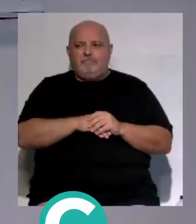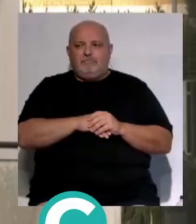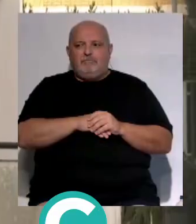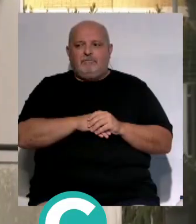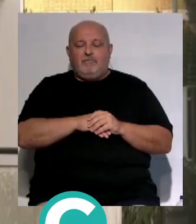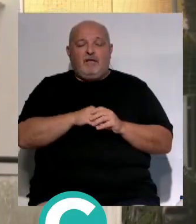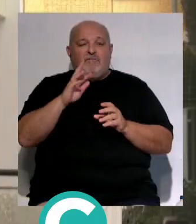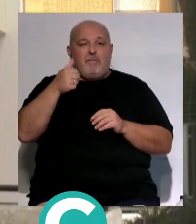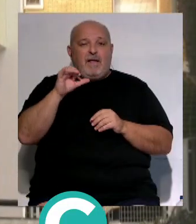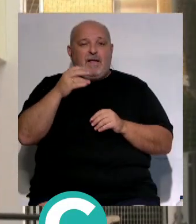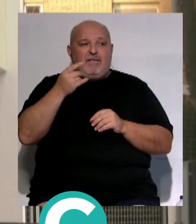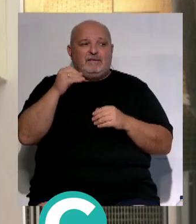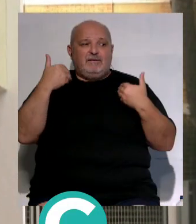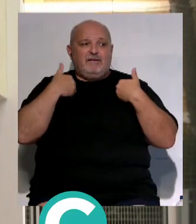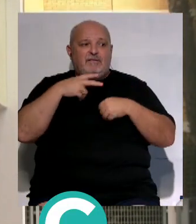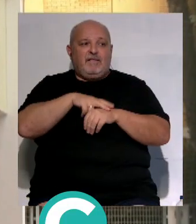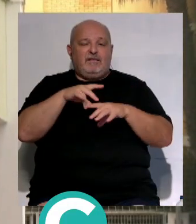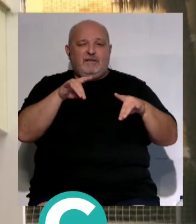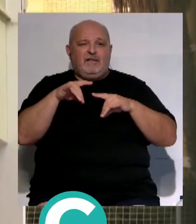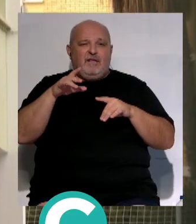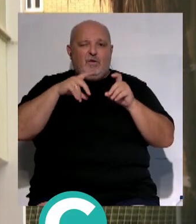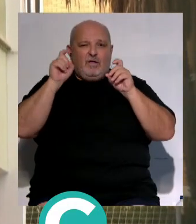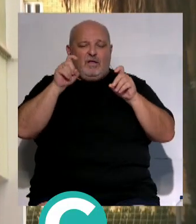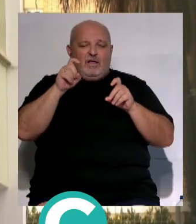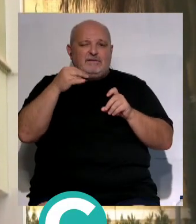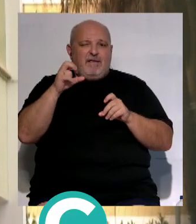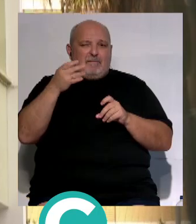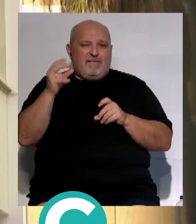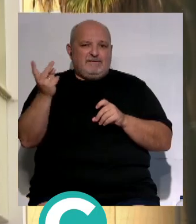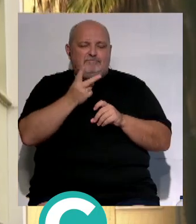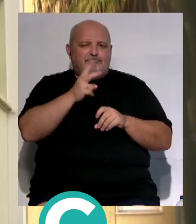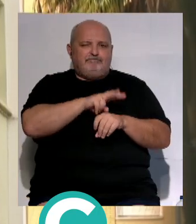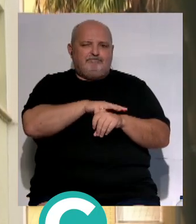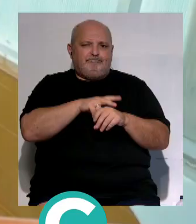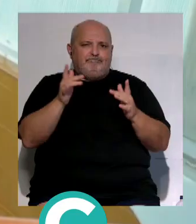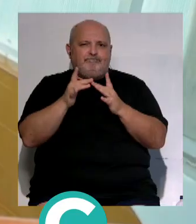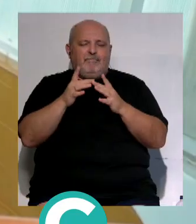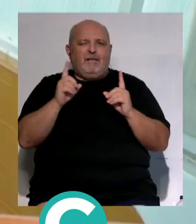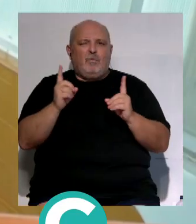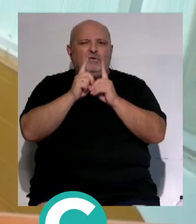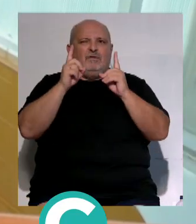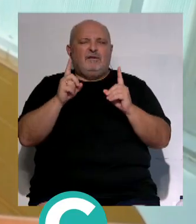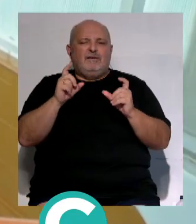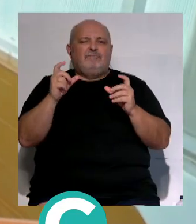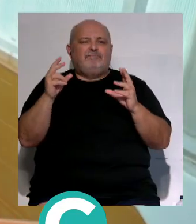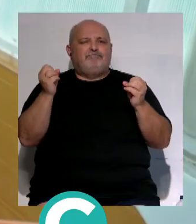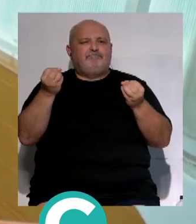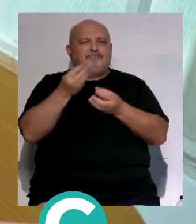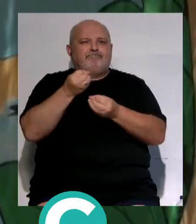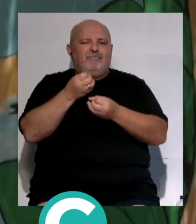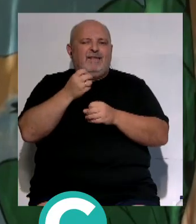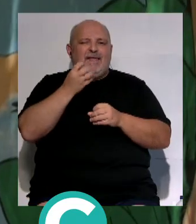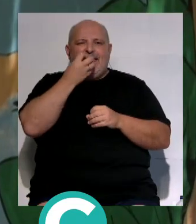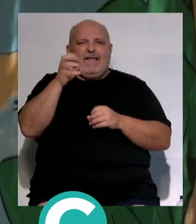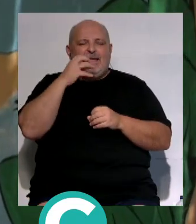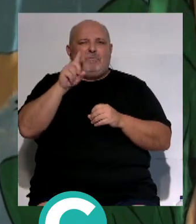La Flampa Gades y la delegada territorial de Educación Isabel Paredes han mantenido un encuentro para abordar las quejas de esta asociación